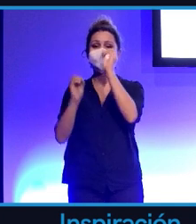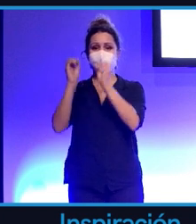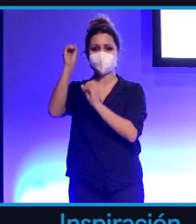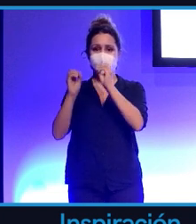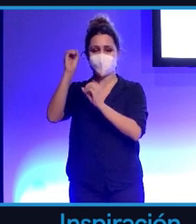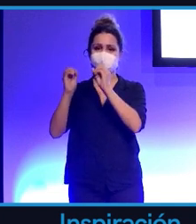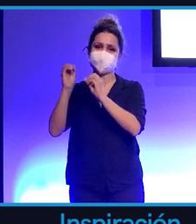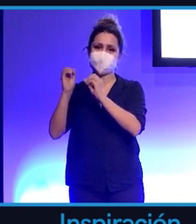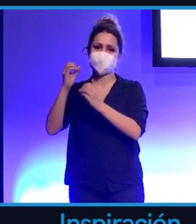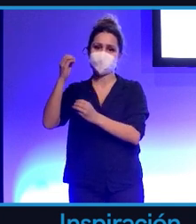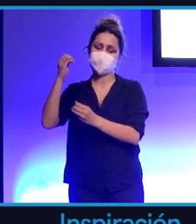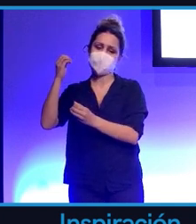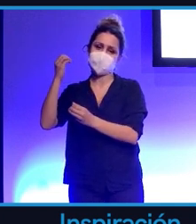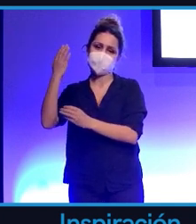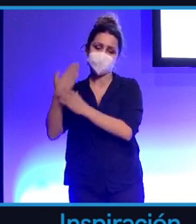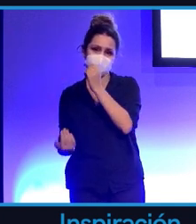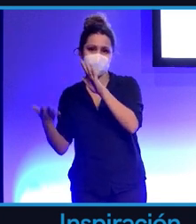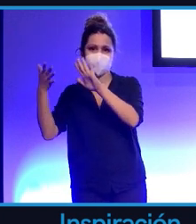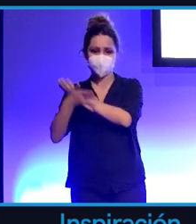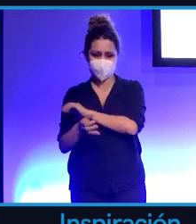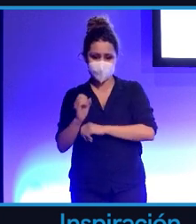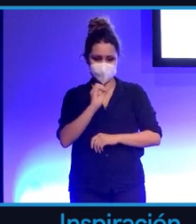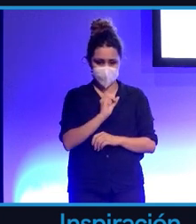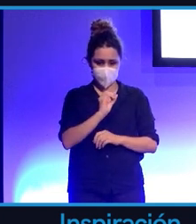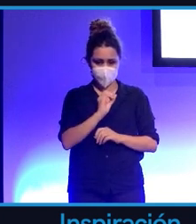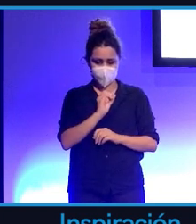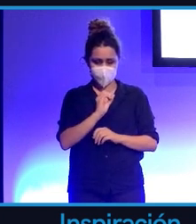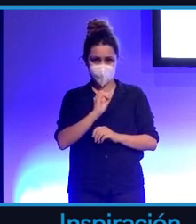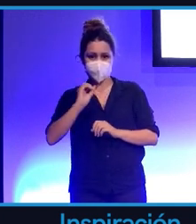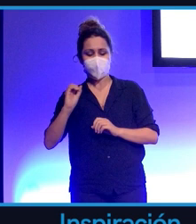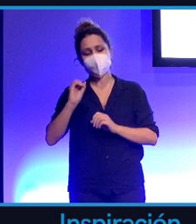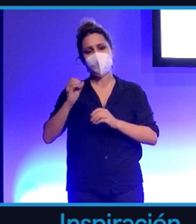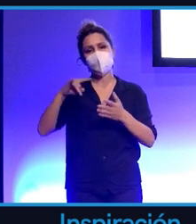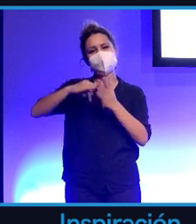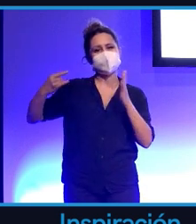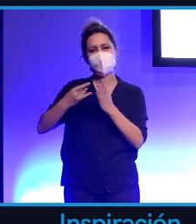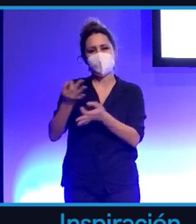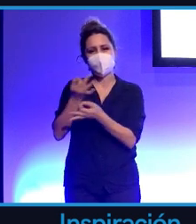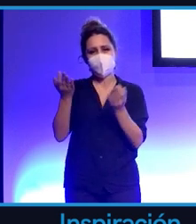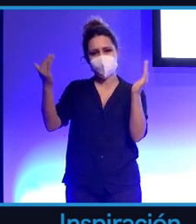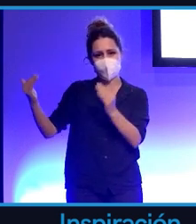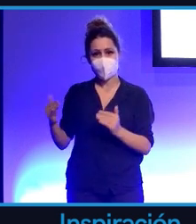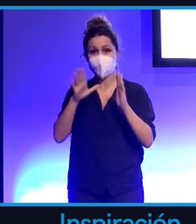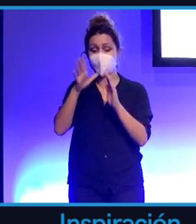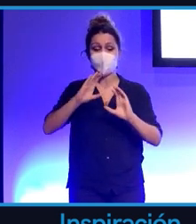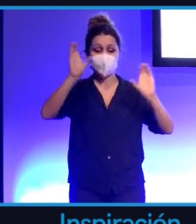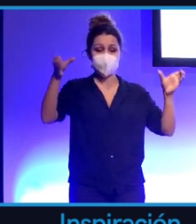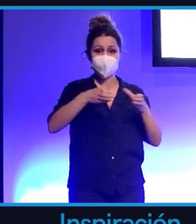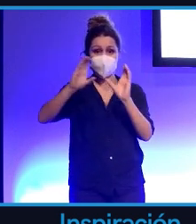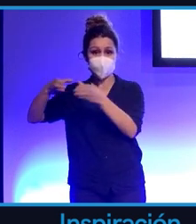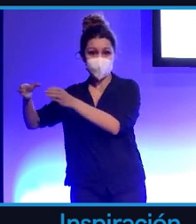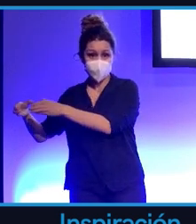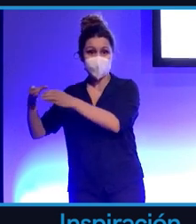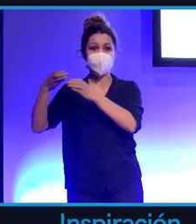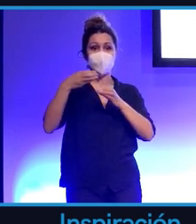Entre más bajo, mejor. Idealmente, cero, pero no hay ningún sistema perfecto. Y tenemos la tasa de error por grupos demográficos diferenciados.